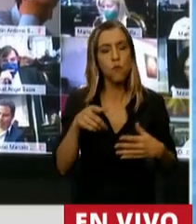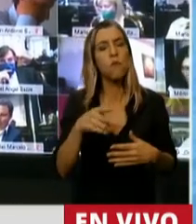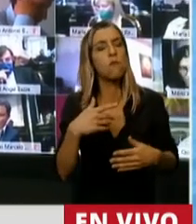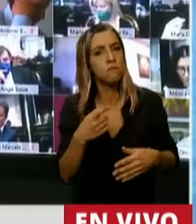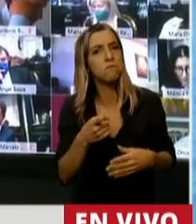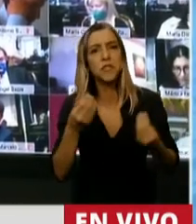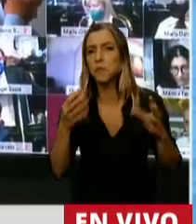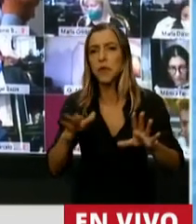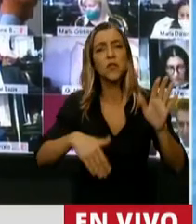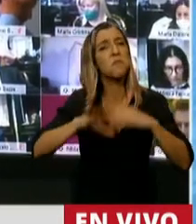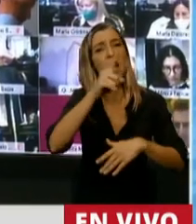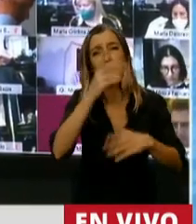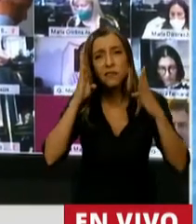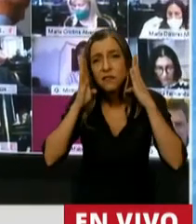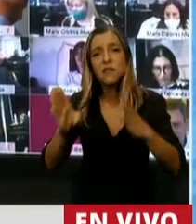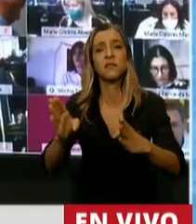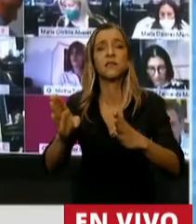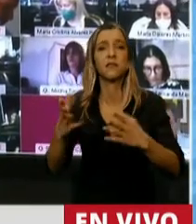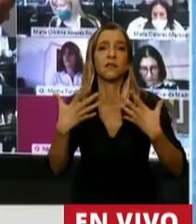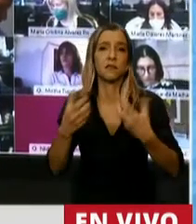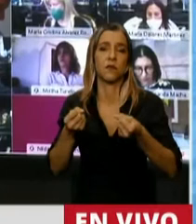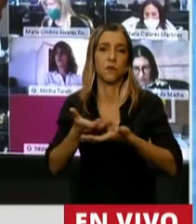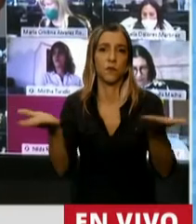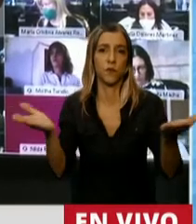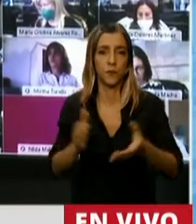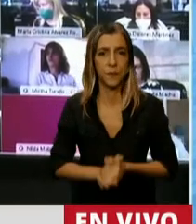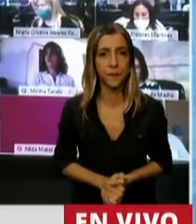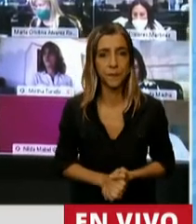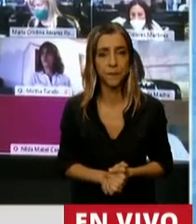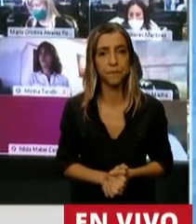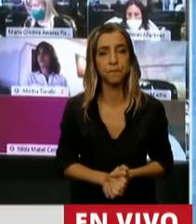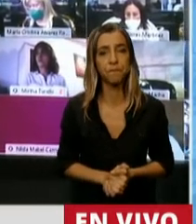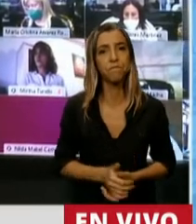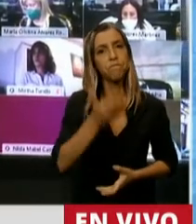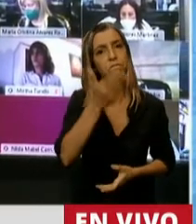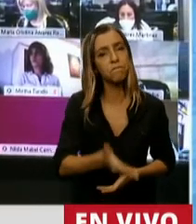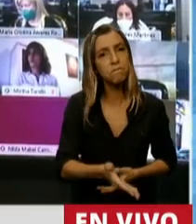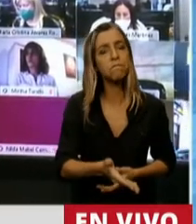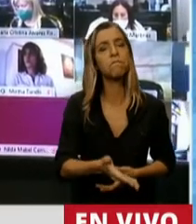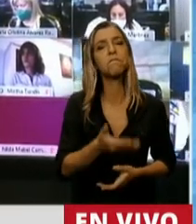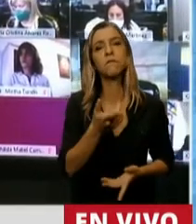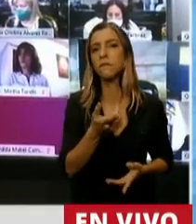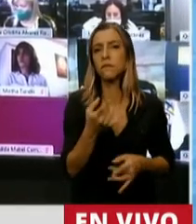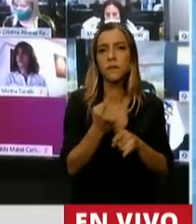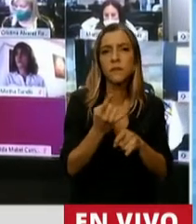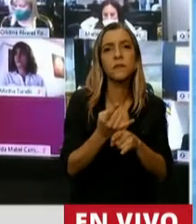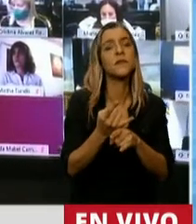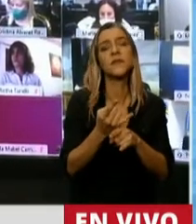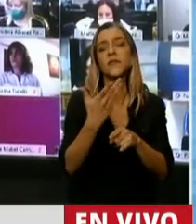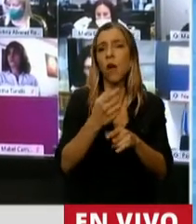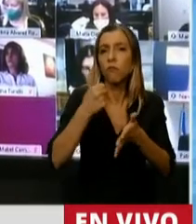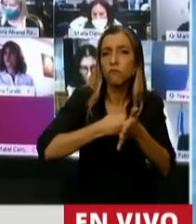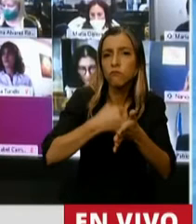con la salud pública. El Tigre Caballero participó activamente del Rosariazo,